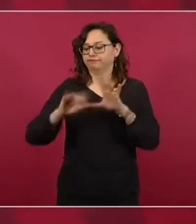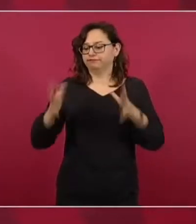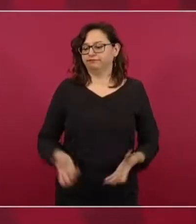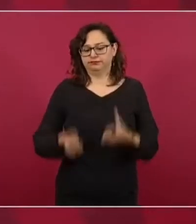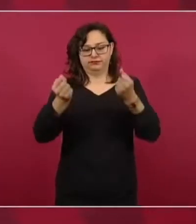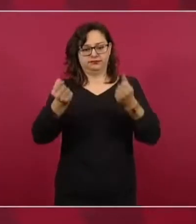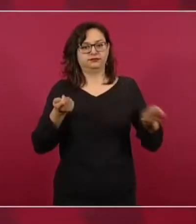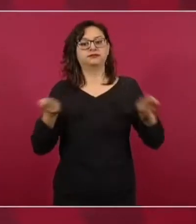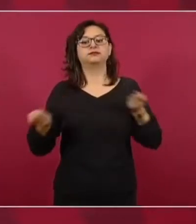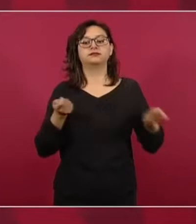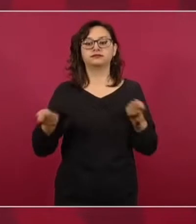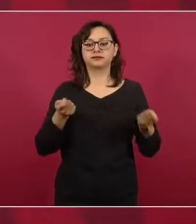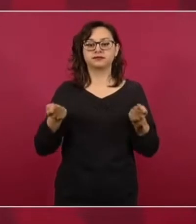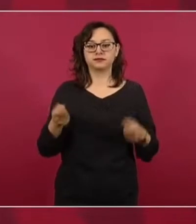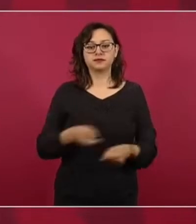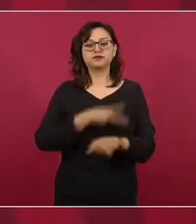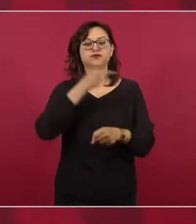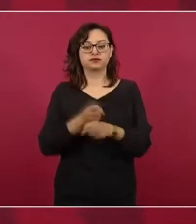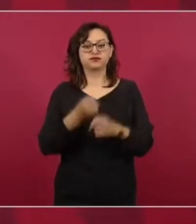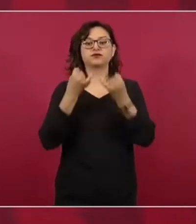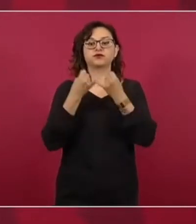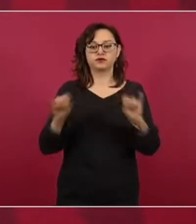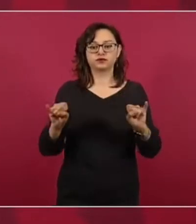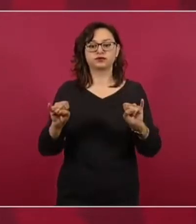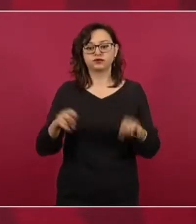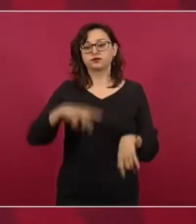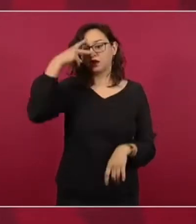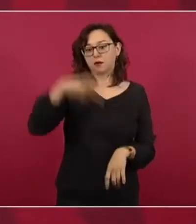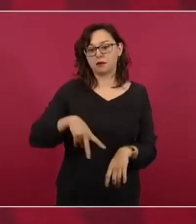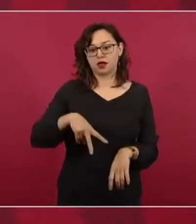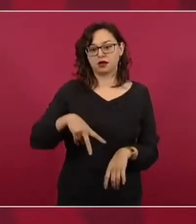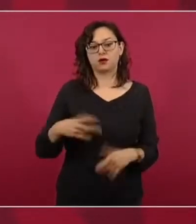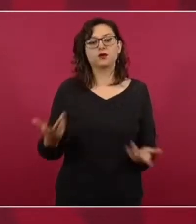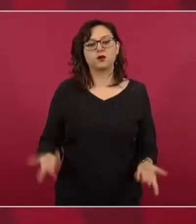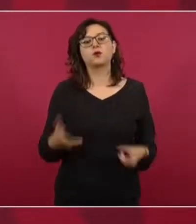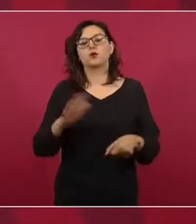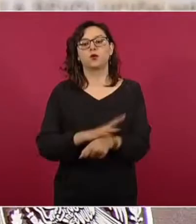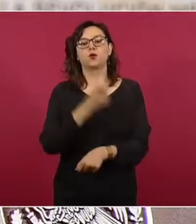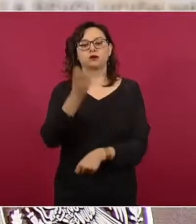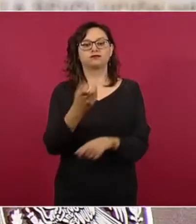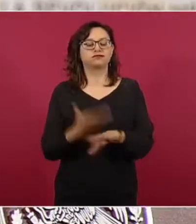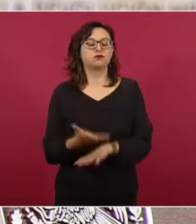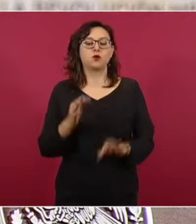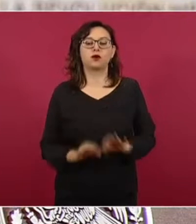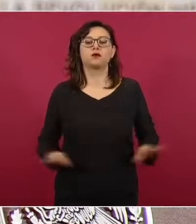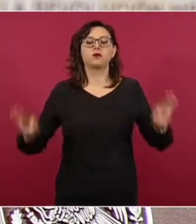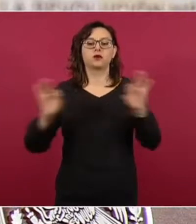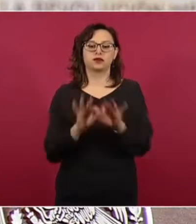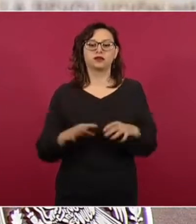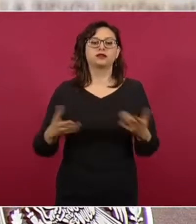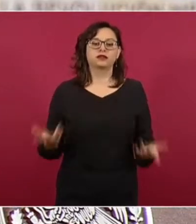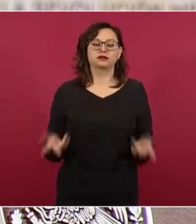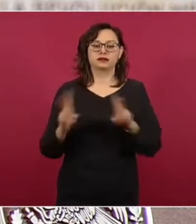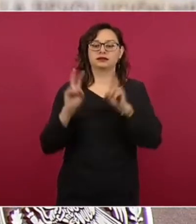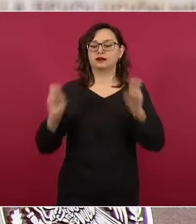y se logró la Segunda Independencia de México, por eso es muy importante la batalla de Puebla,